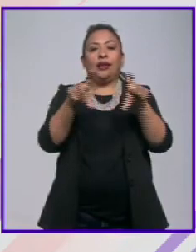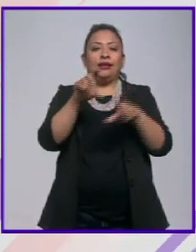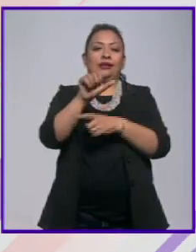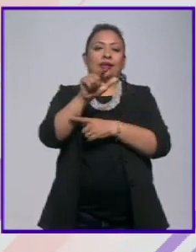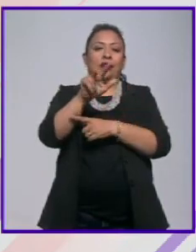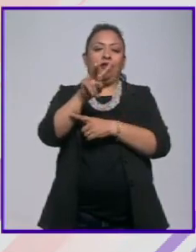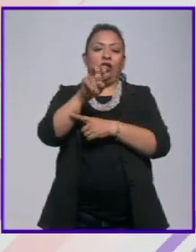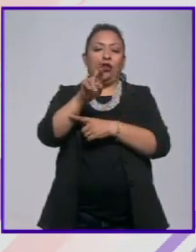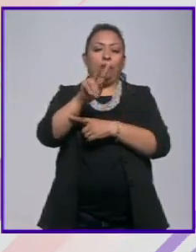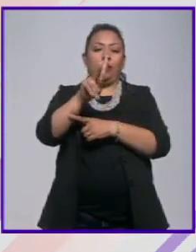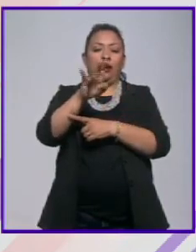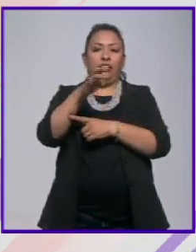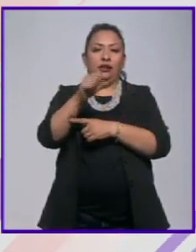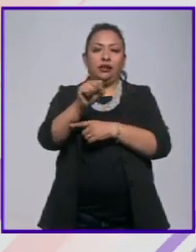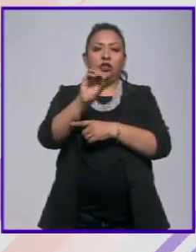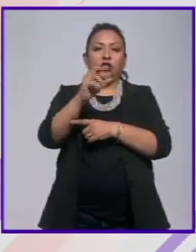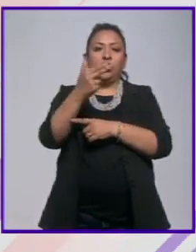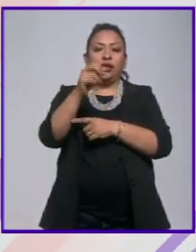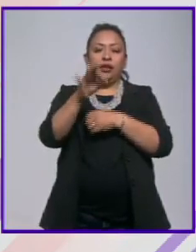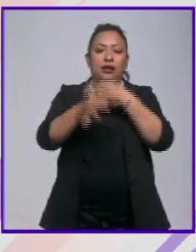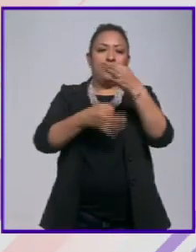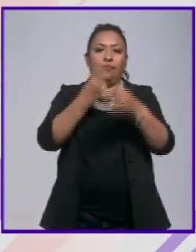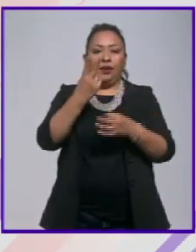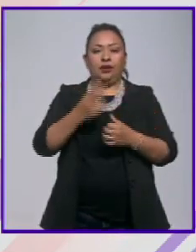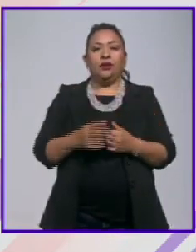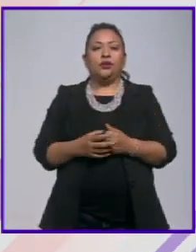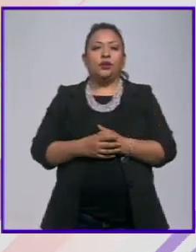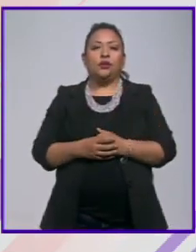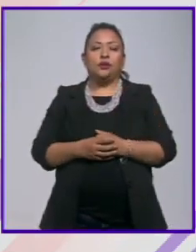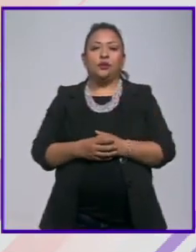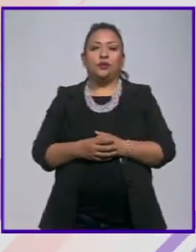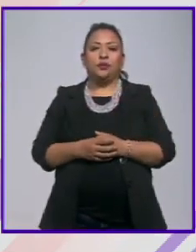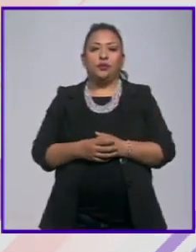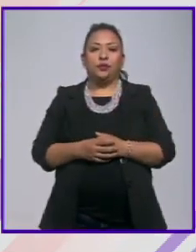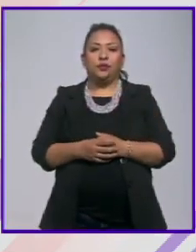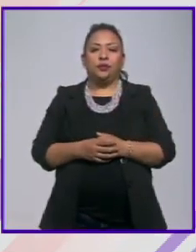texto de salvador perches galván óscar elguera noticias 22